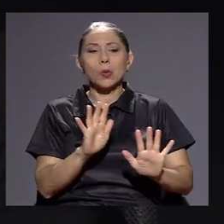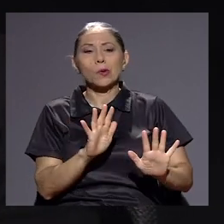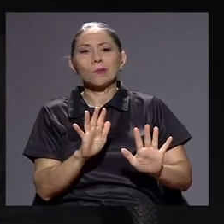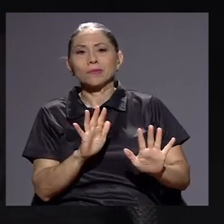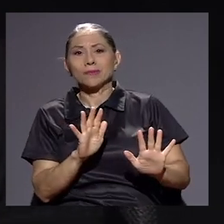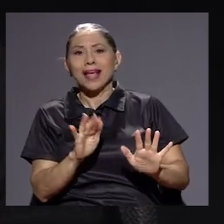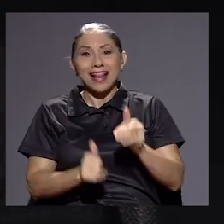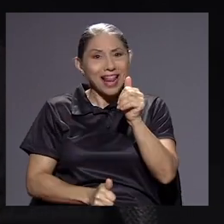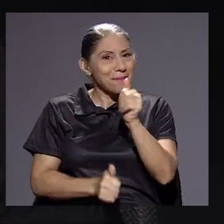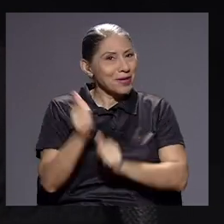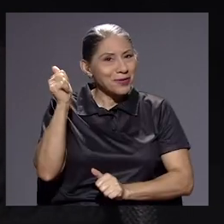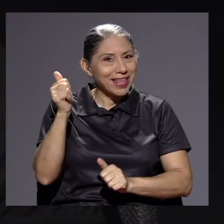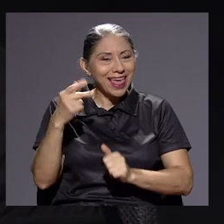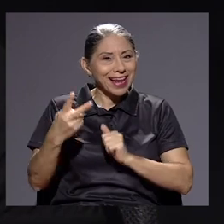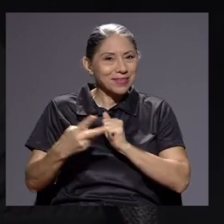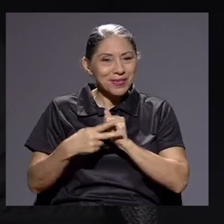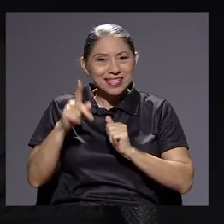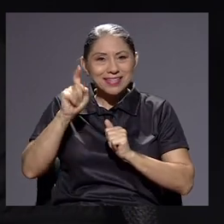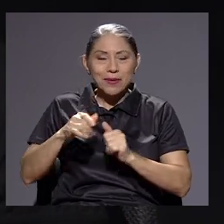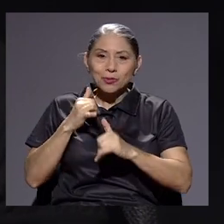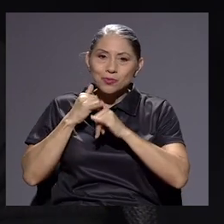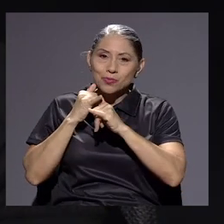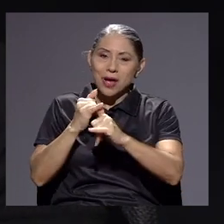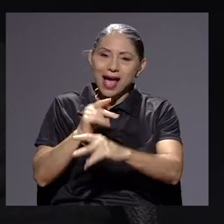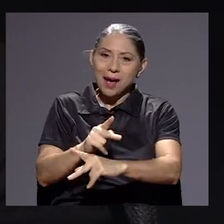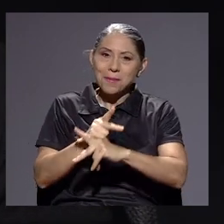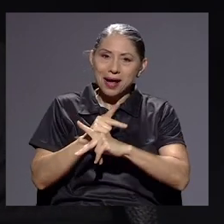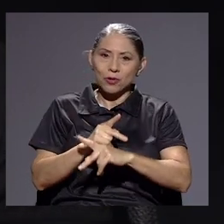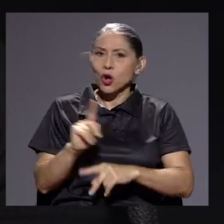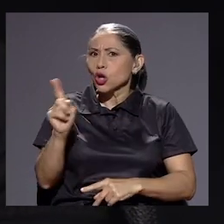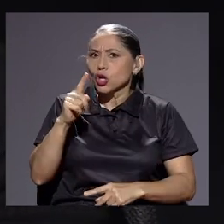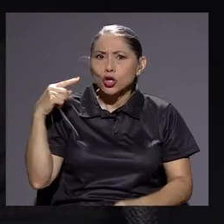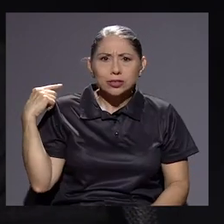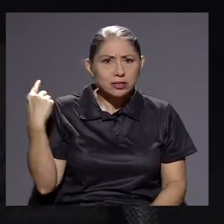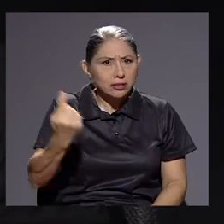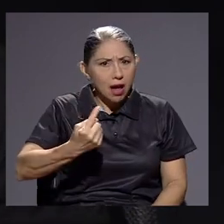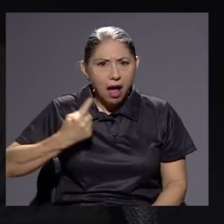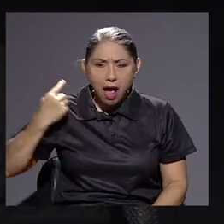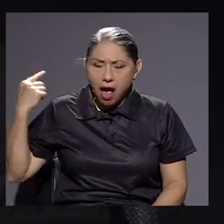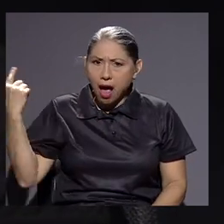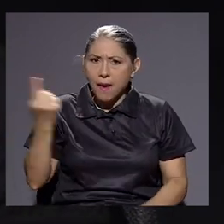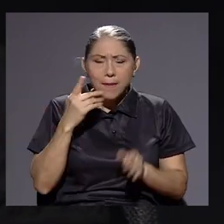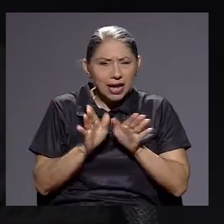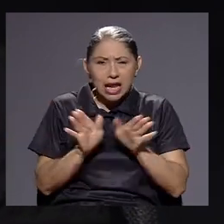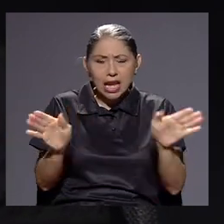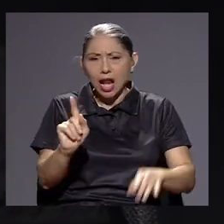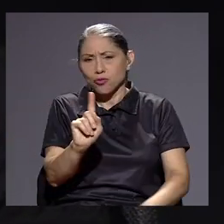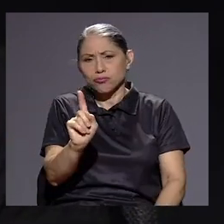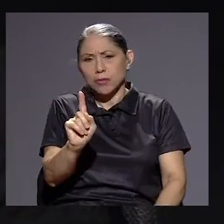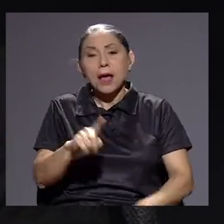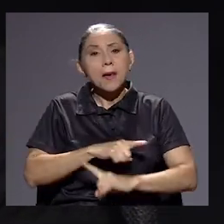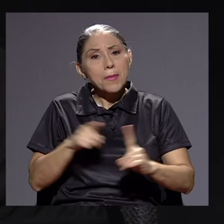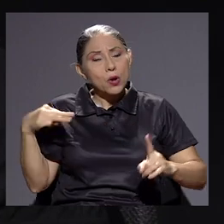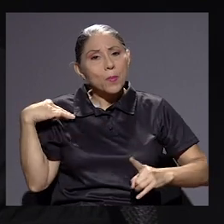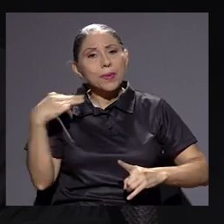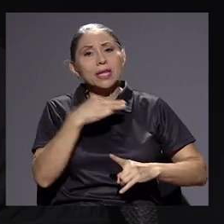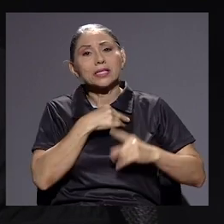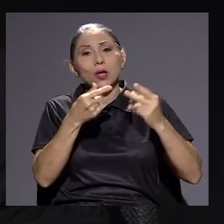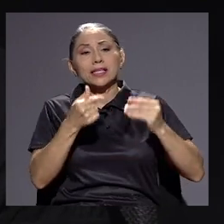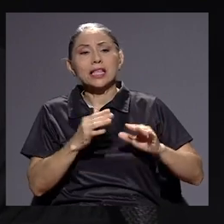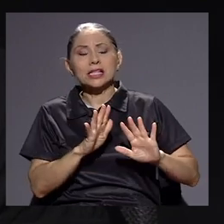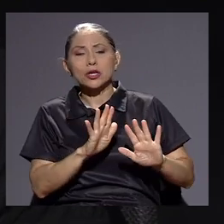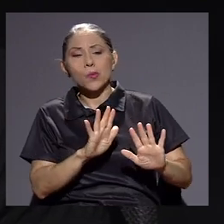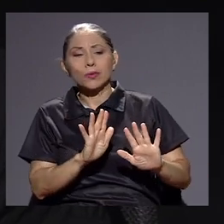veces hemos tenido que poner recursos de amparo. No en todos los casos, yo no voy a decir que es una cosa general, ¿verdad? Pero Hacienda ha sido muy, muy